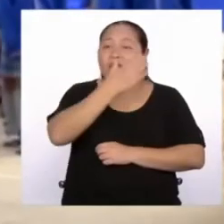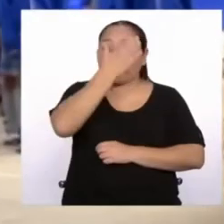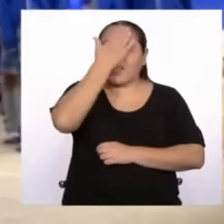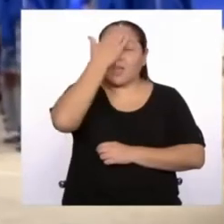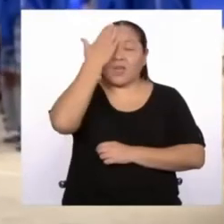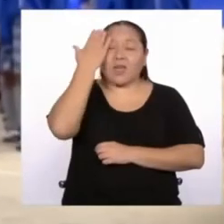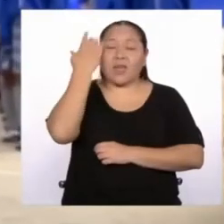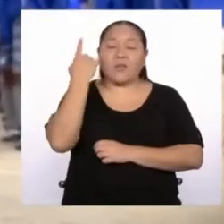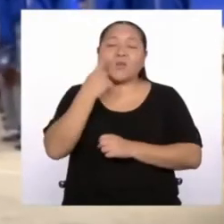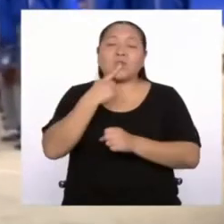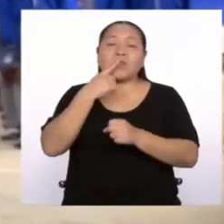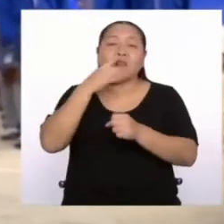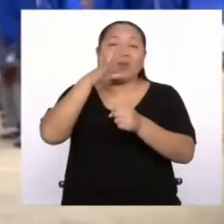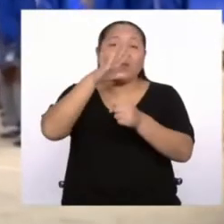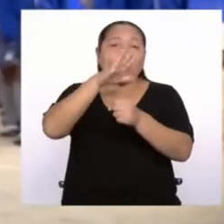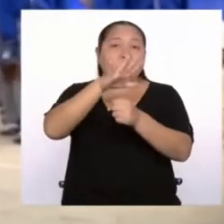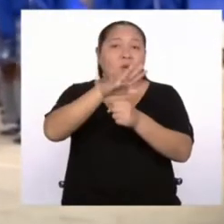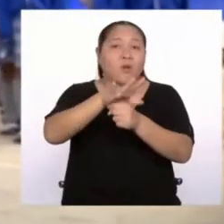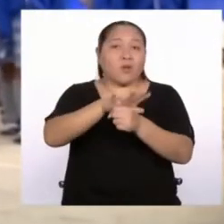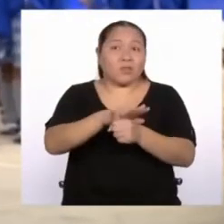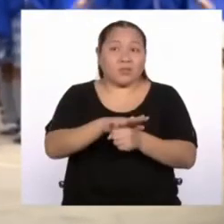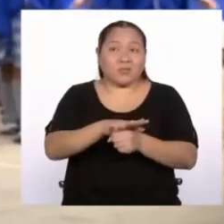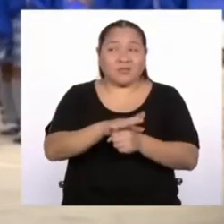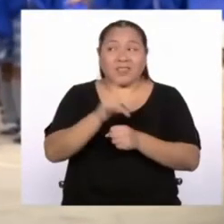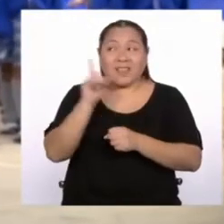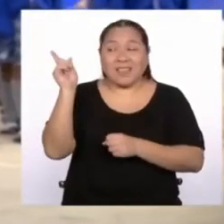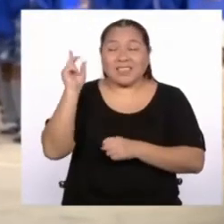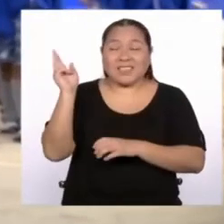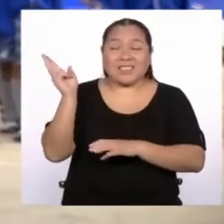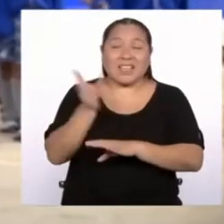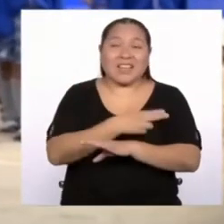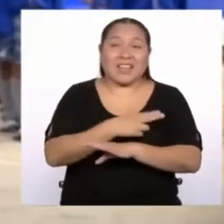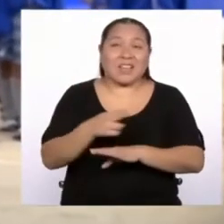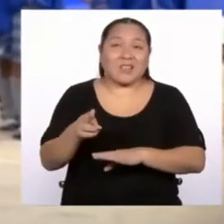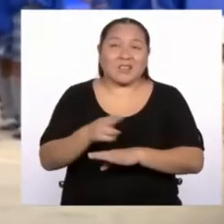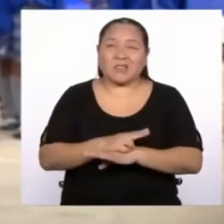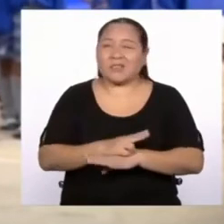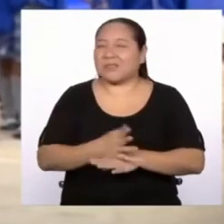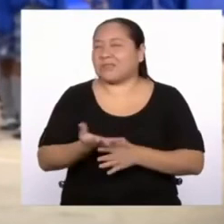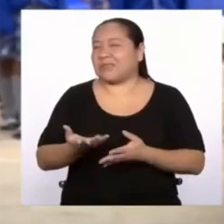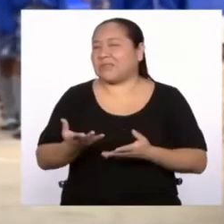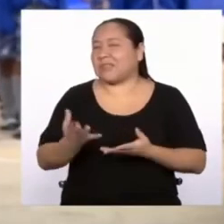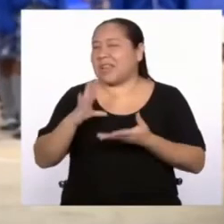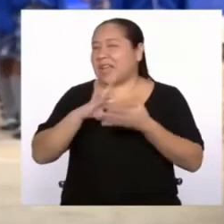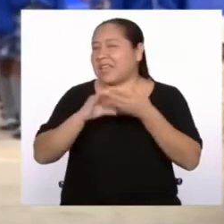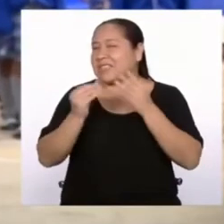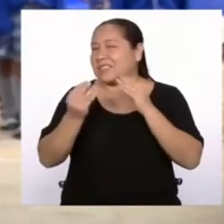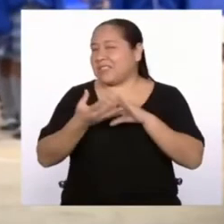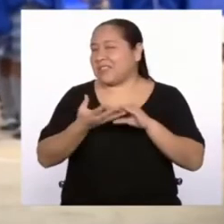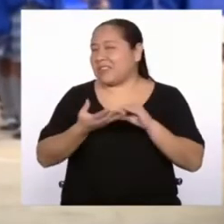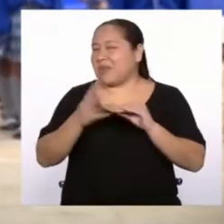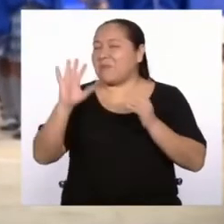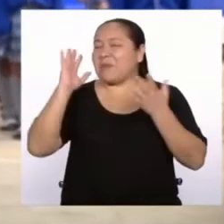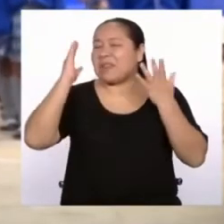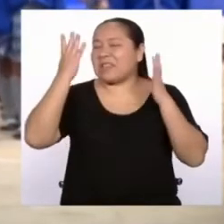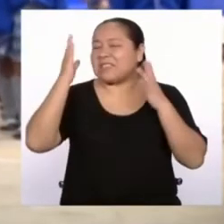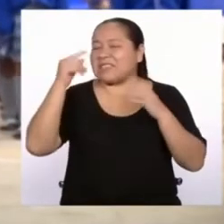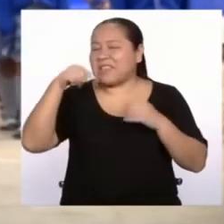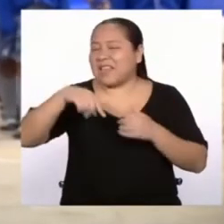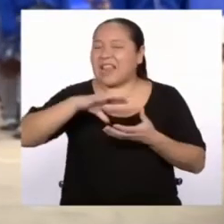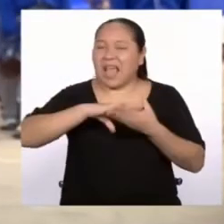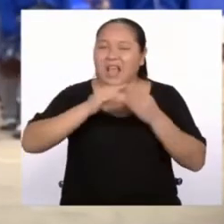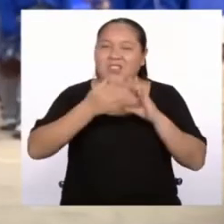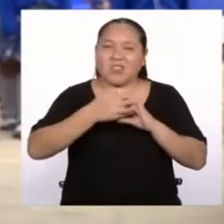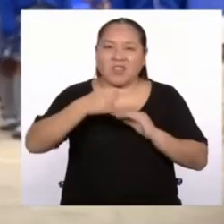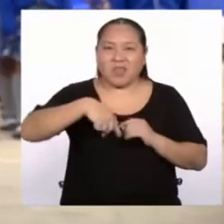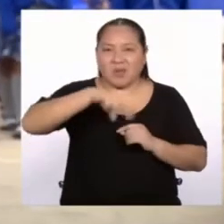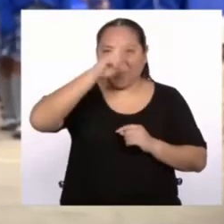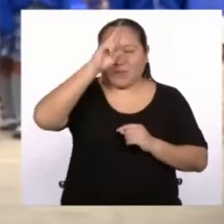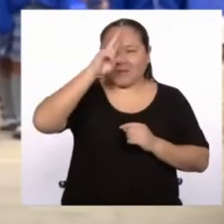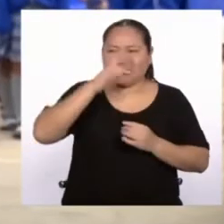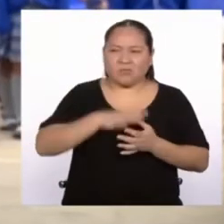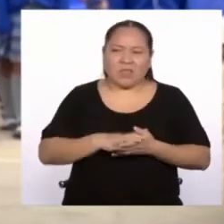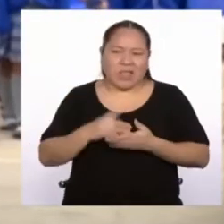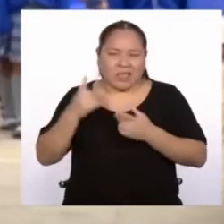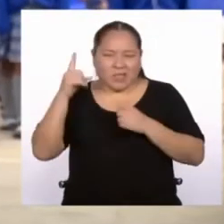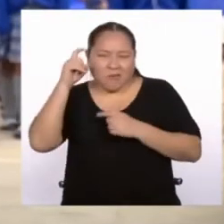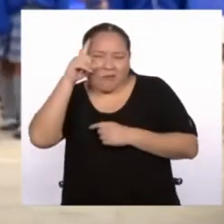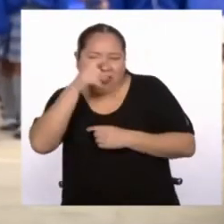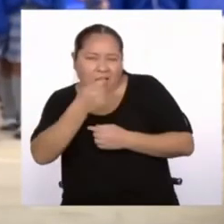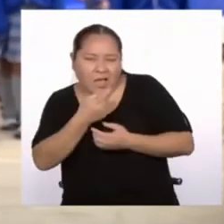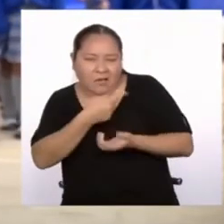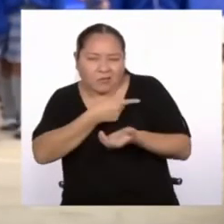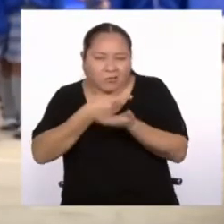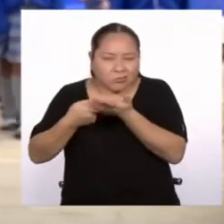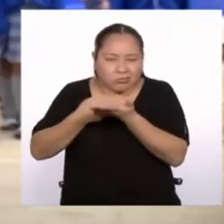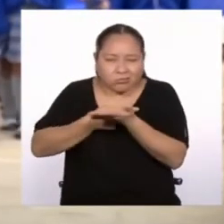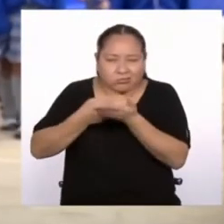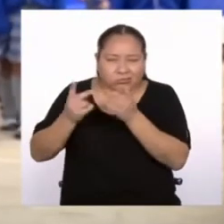¡Gracias! La historia de nuestro himno es un poco como la historia de nuestro país, ¿no? Azarosa, muy